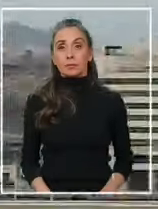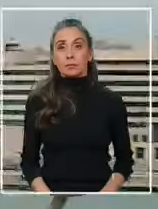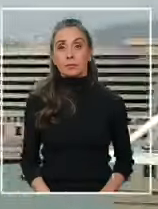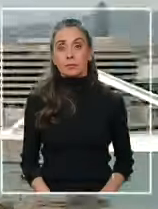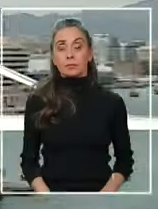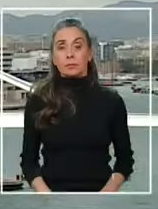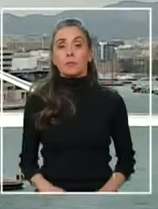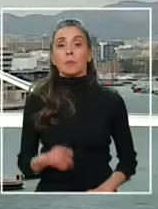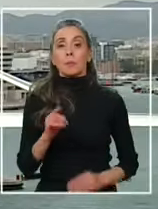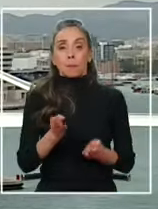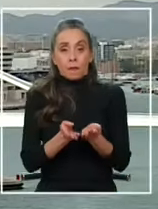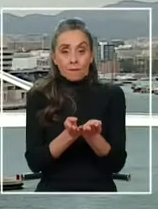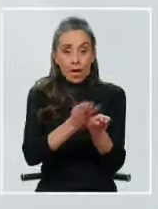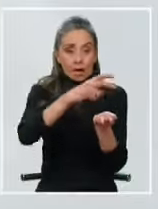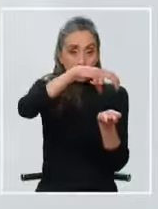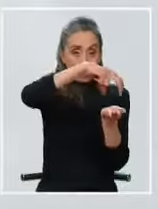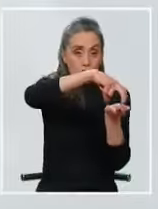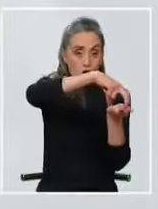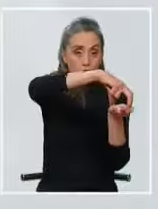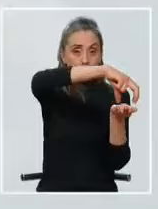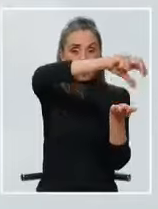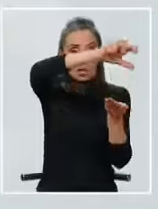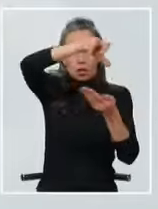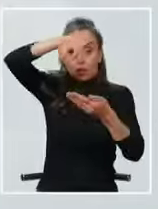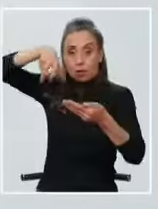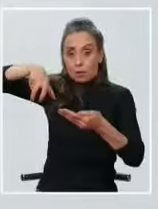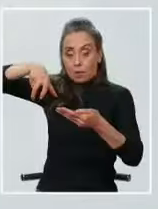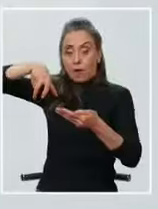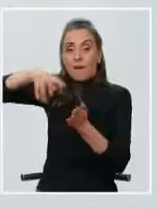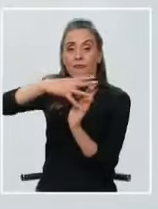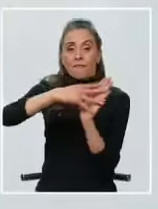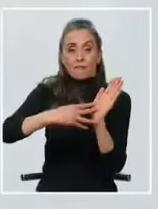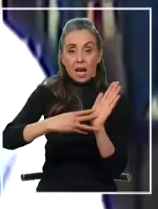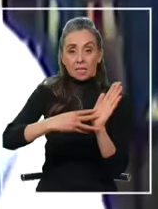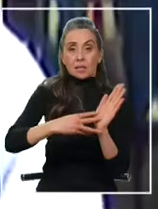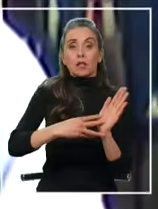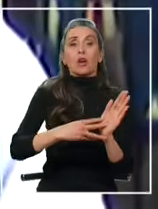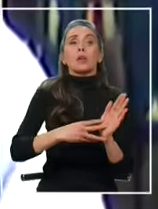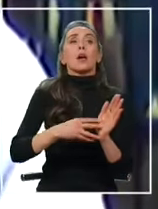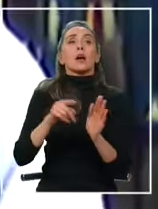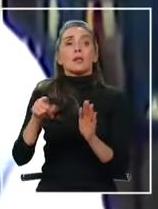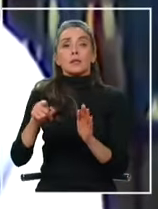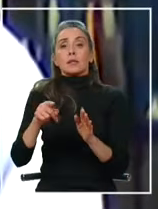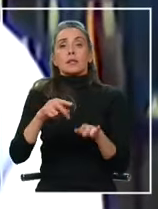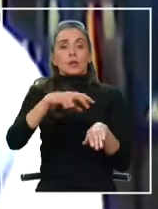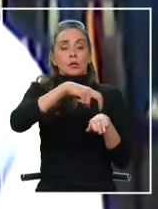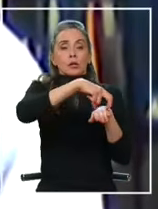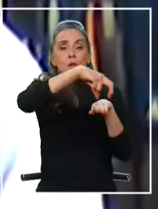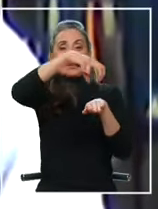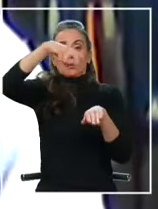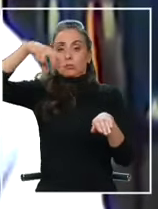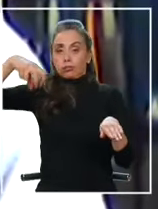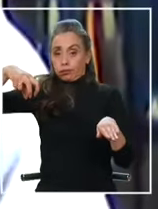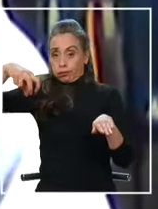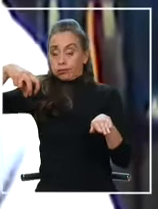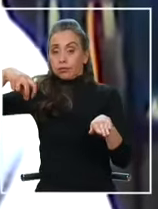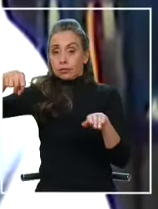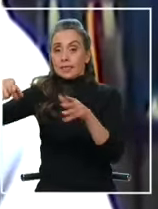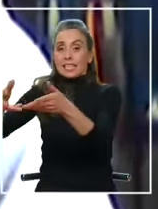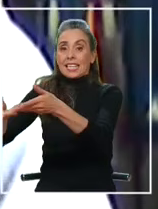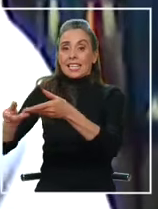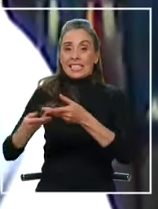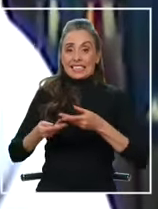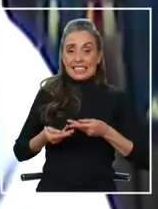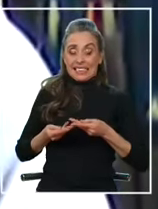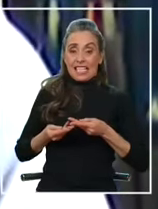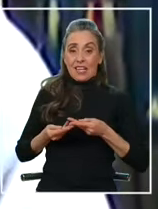El contenedor baja en el puerto de Barcelona de ahí va a una transitaria que recibe naturalmente la mercancía y una vez